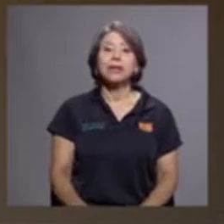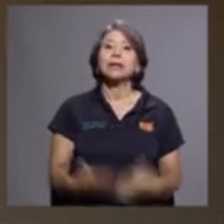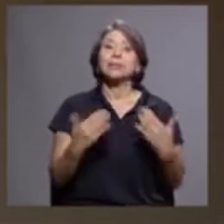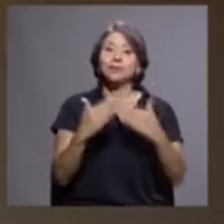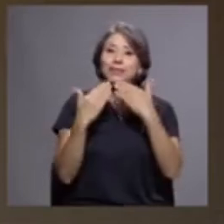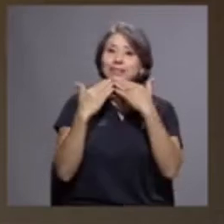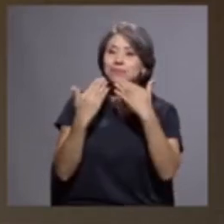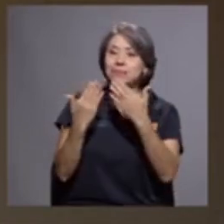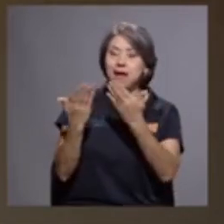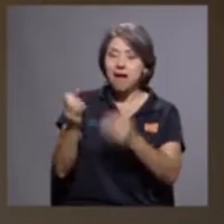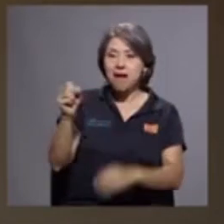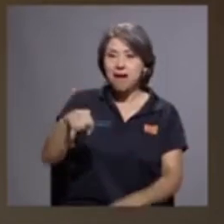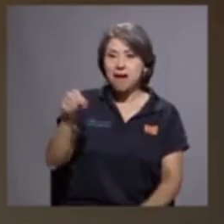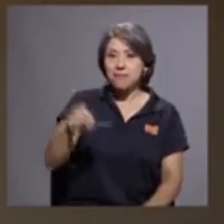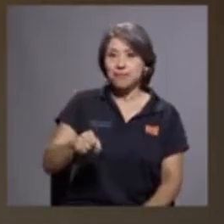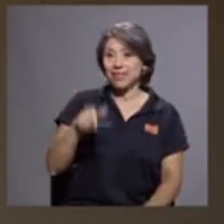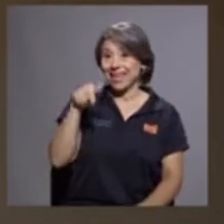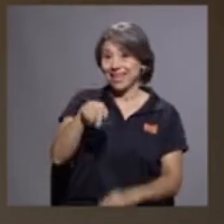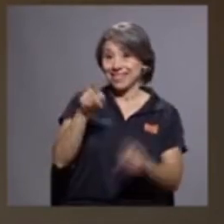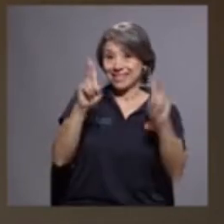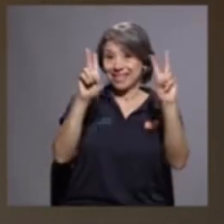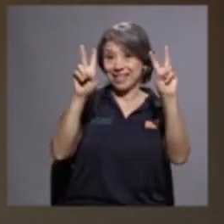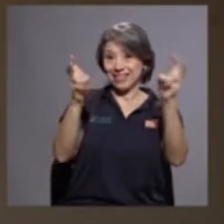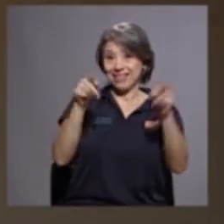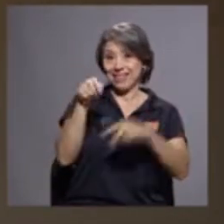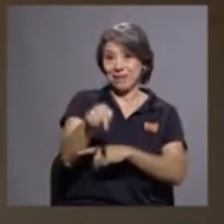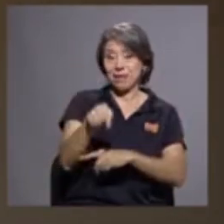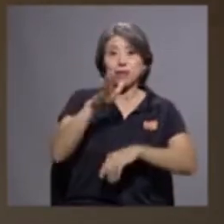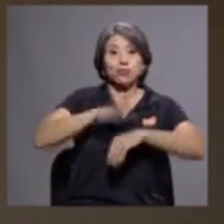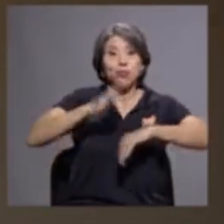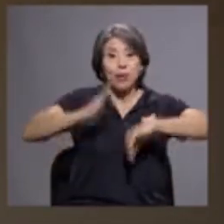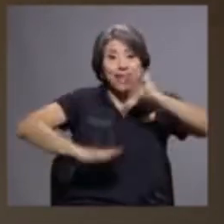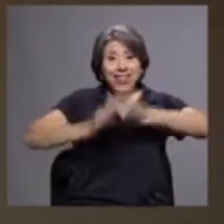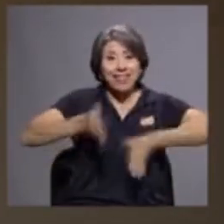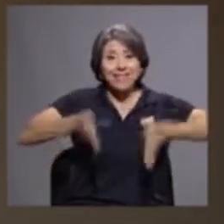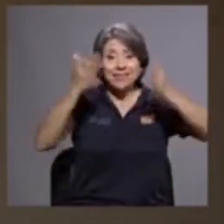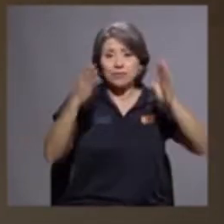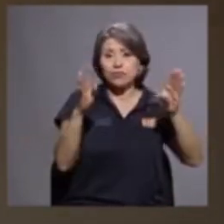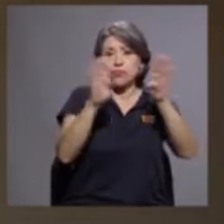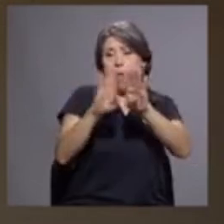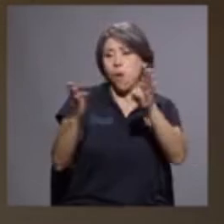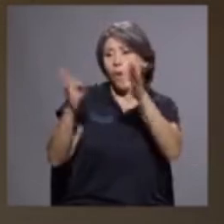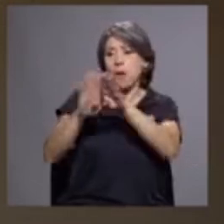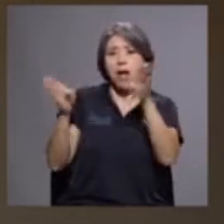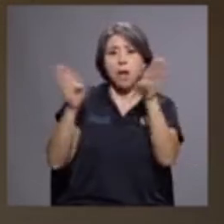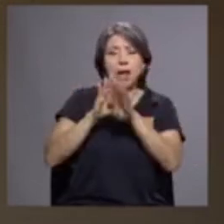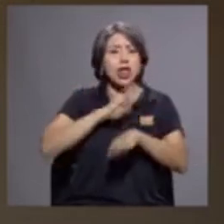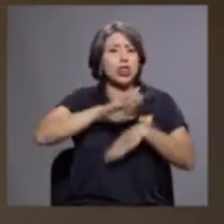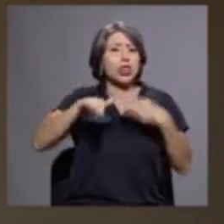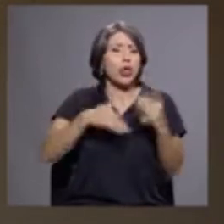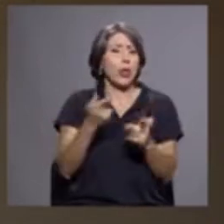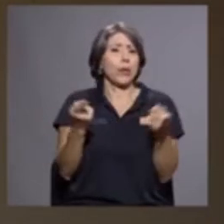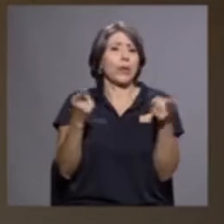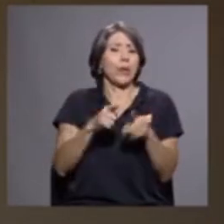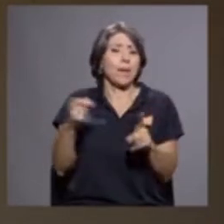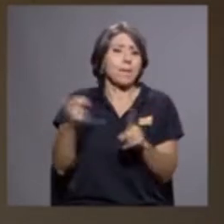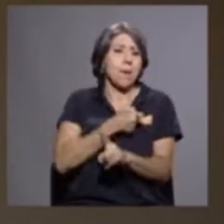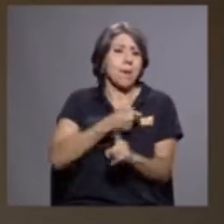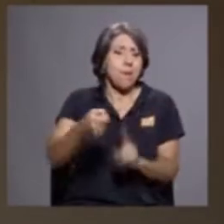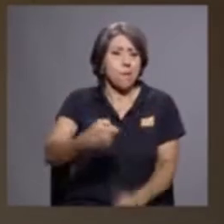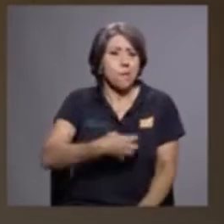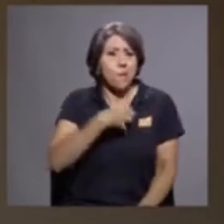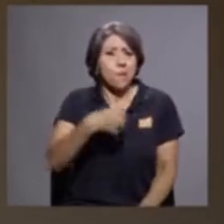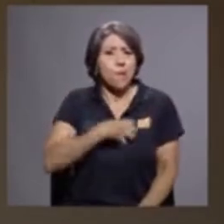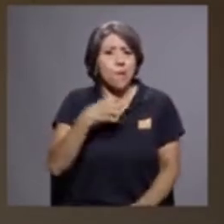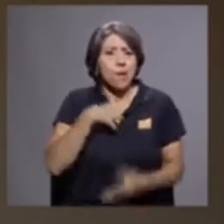Muchísimas gracias, Marlon. Y bueno, en este contexto de las tomas y de todo lo que está sucediendo también con las protestas estudiantiles, la UCR se